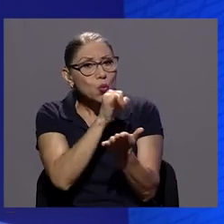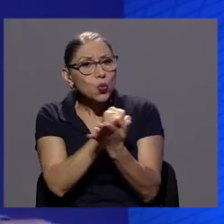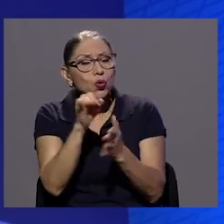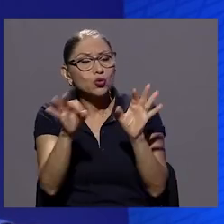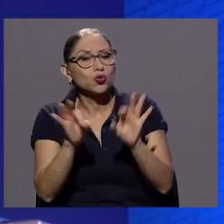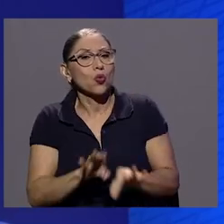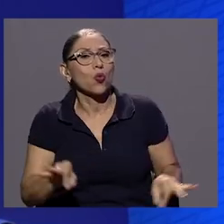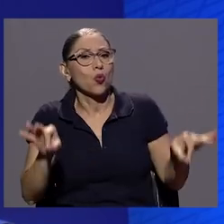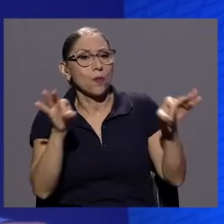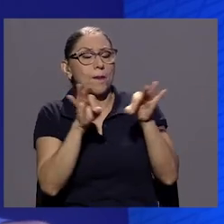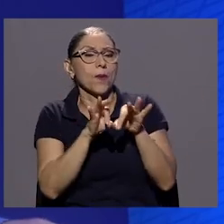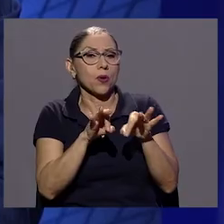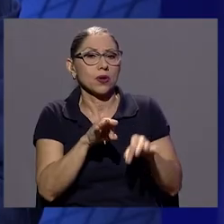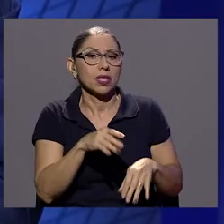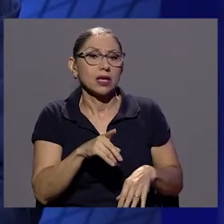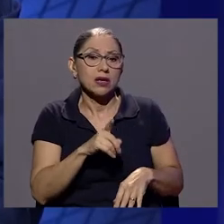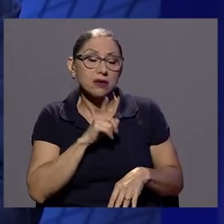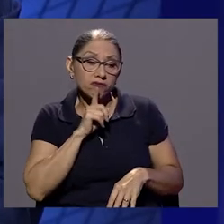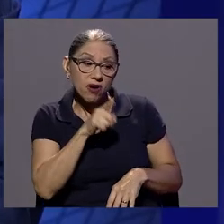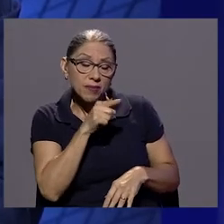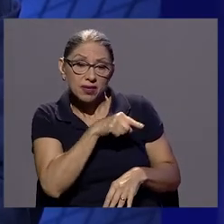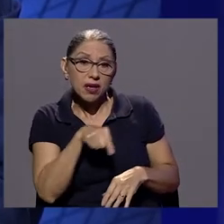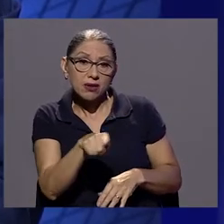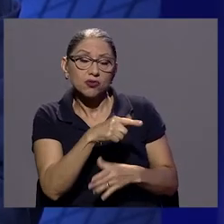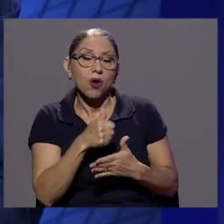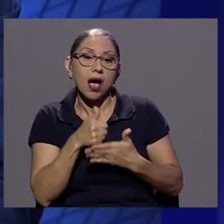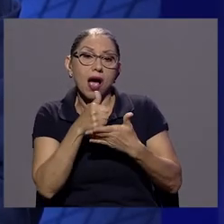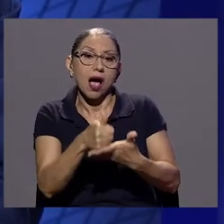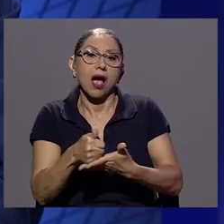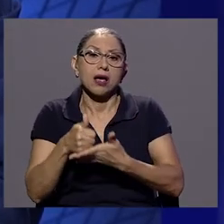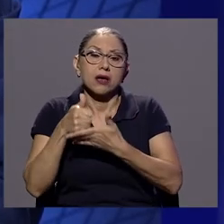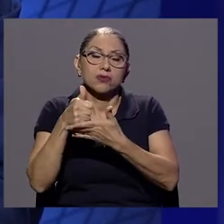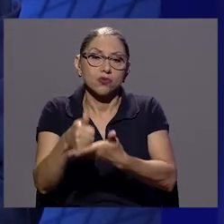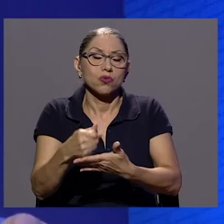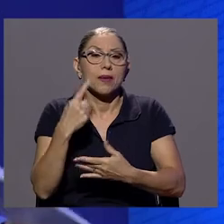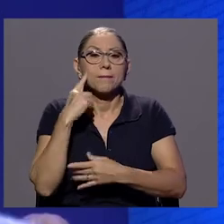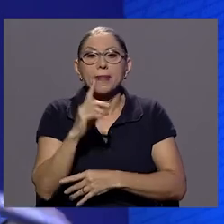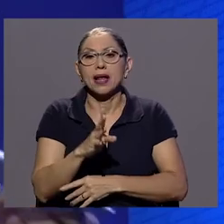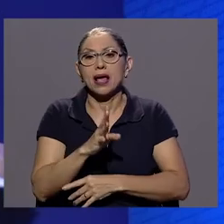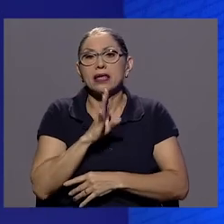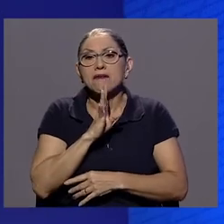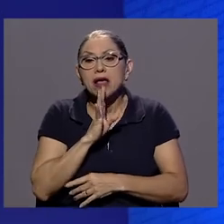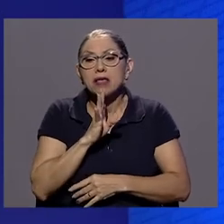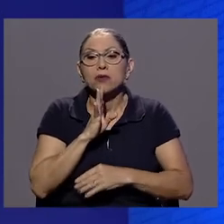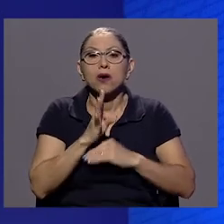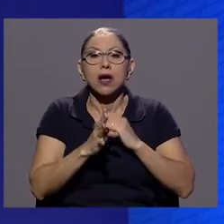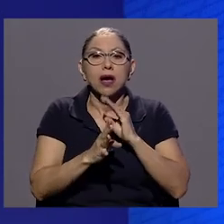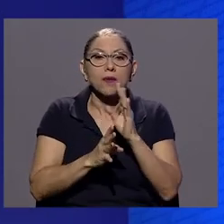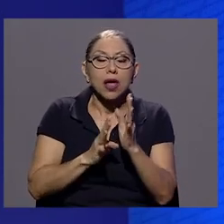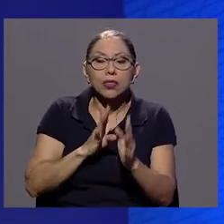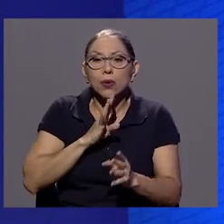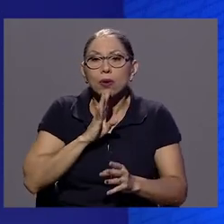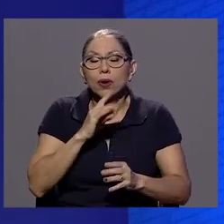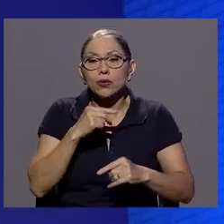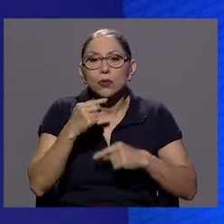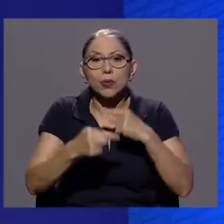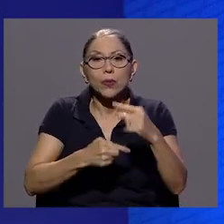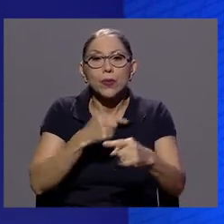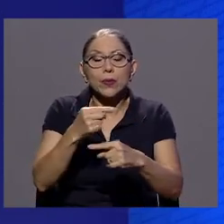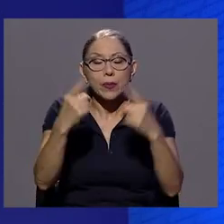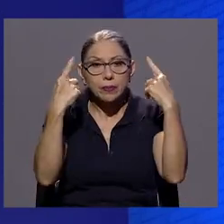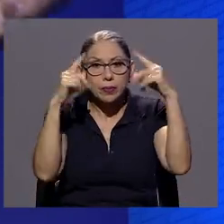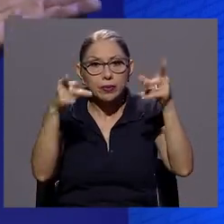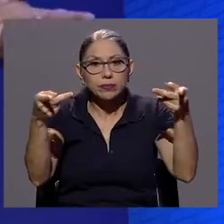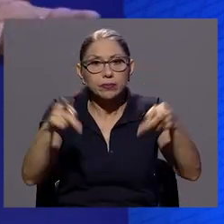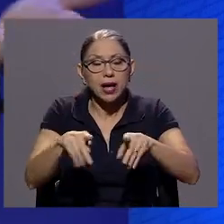realmente importantes y realmente contribuyen para ir hablando hasta que se llegue a la acción que se tiene que tomar porque